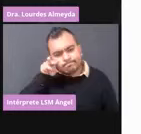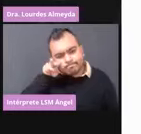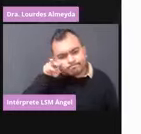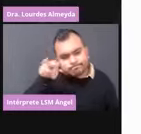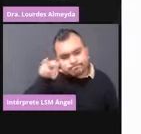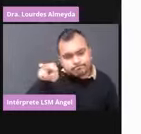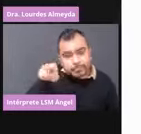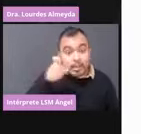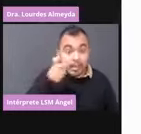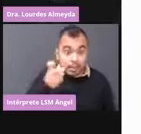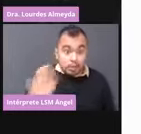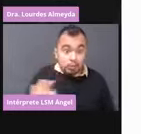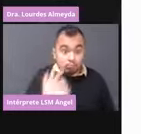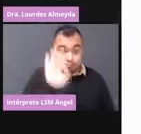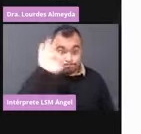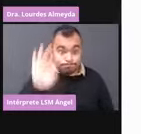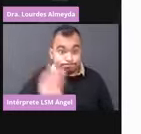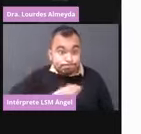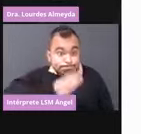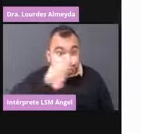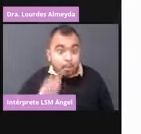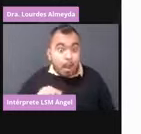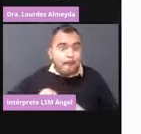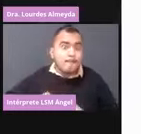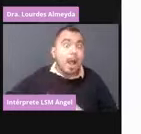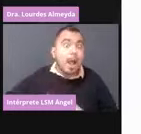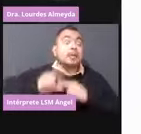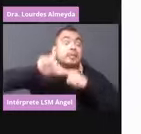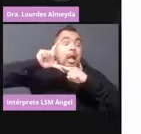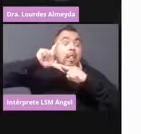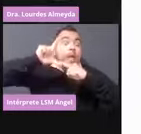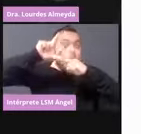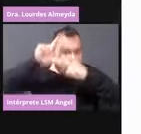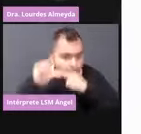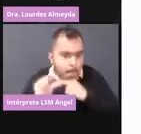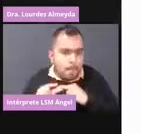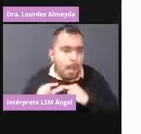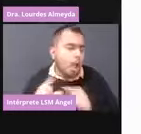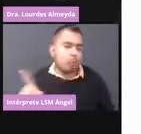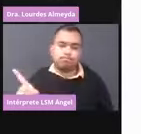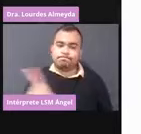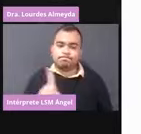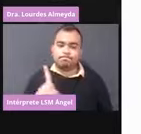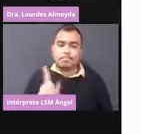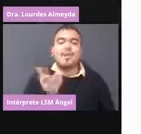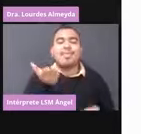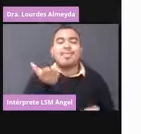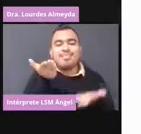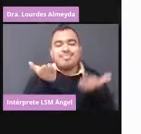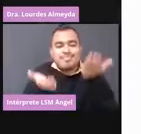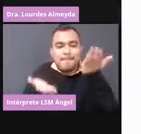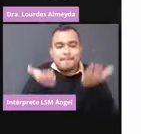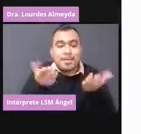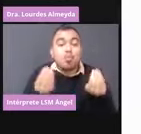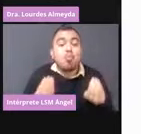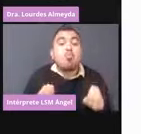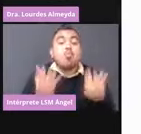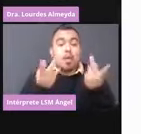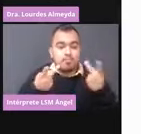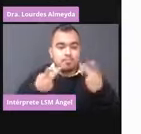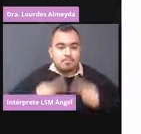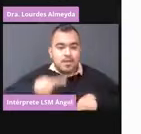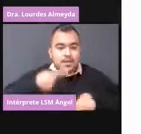es la tasa de letalidad más alta ni es la más baja. Eso depende de la cantidad de enfermos que hayamos tenido.